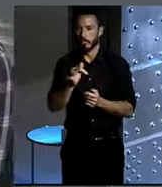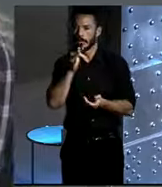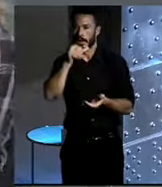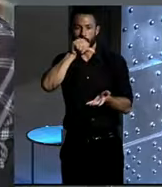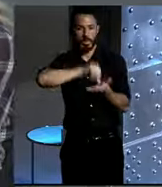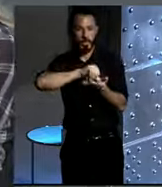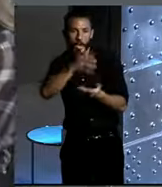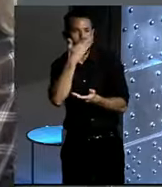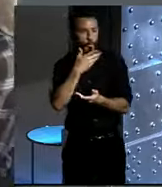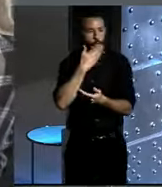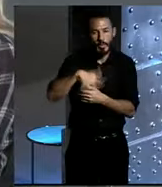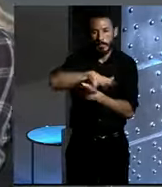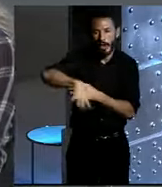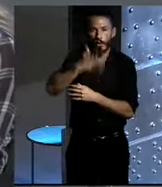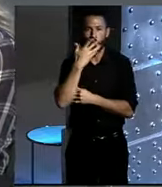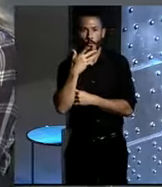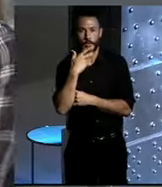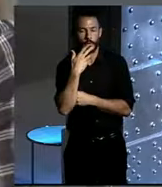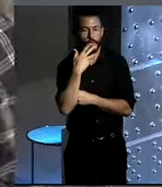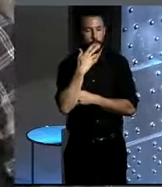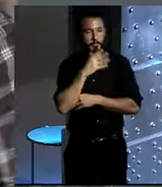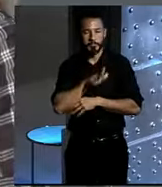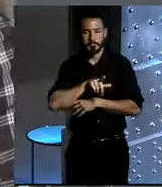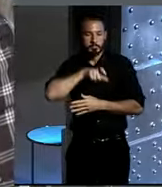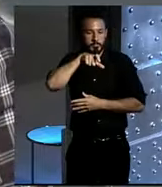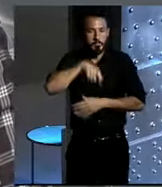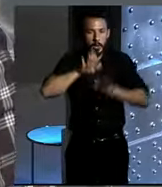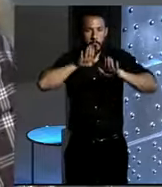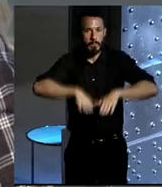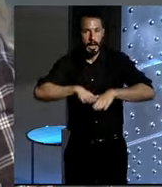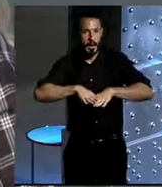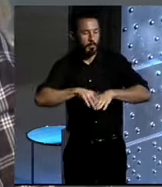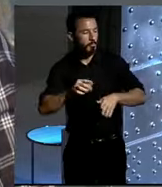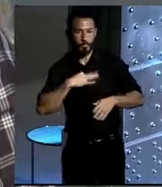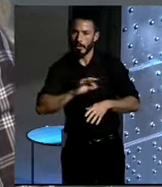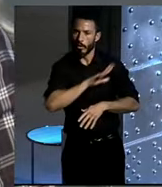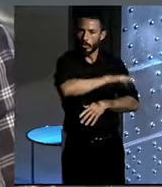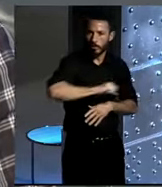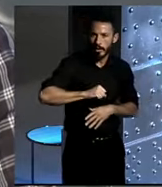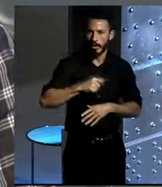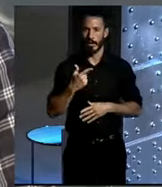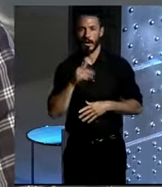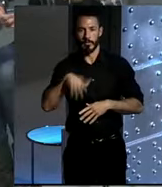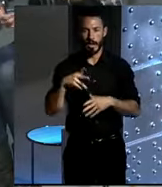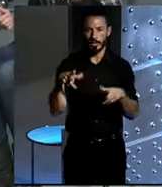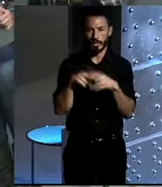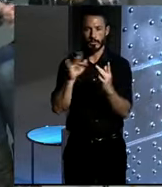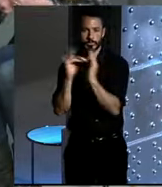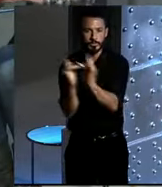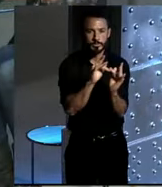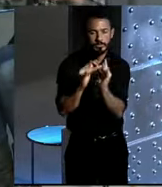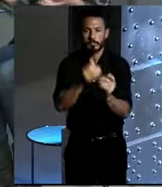hueles las... te paras, compras... Es decir, la convivencia de la ciudad en general mejora. Nos convierte en